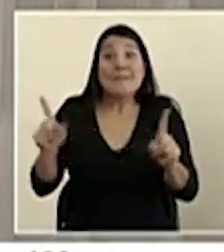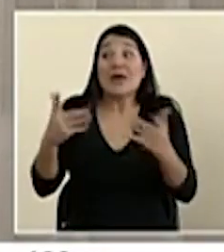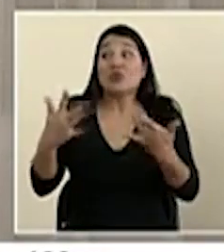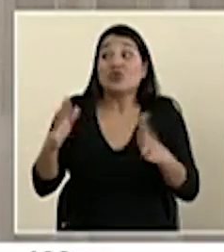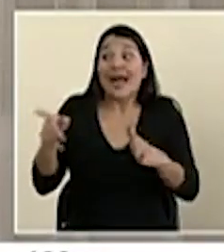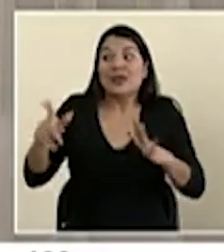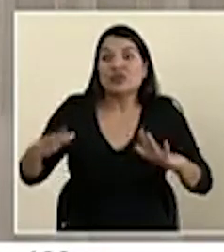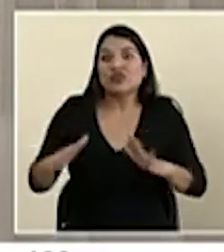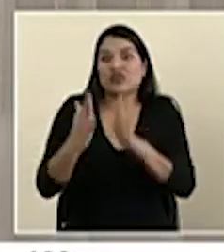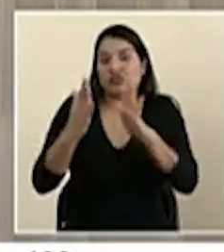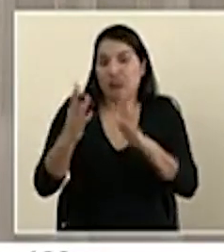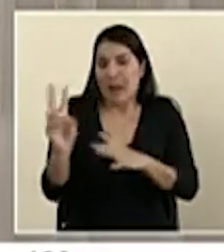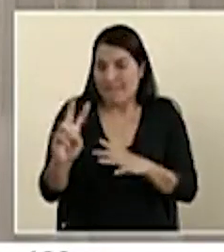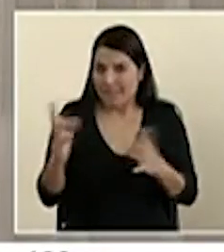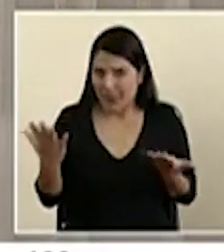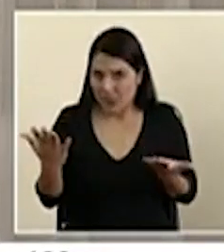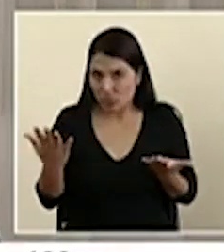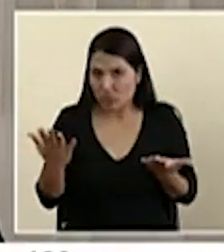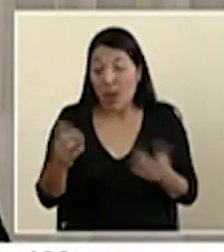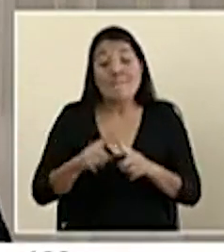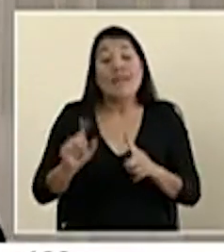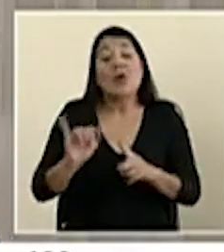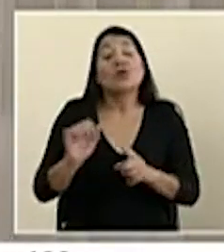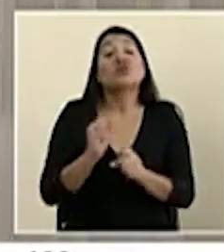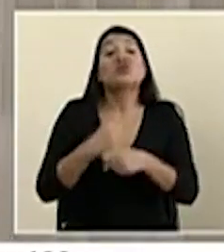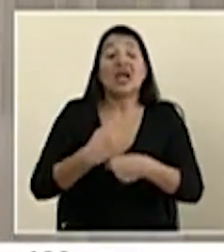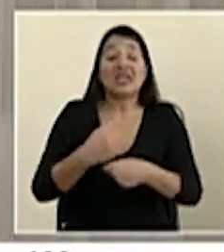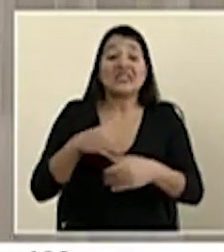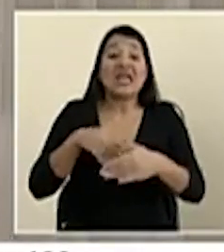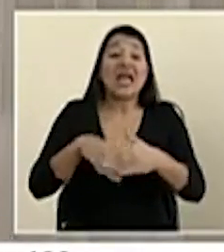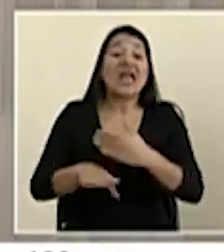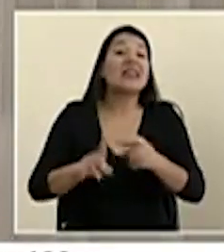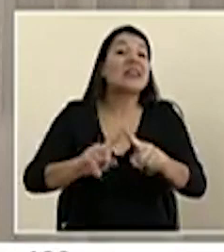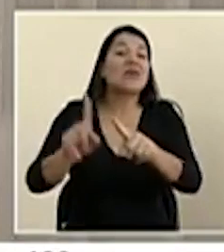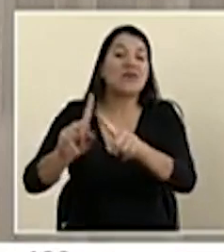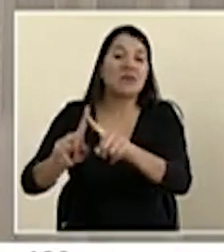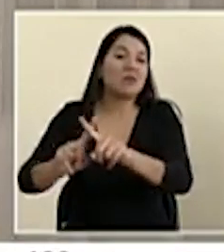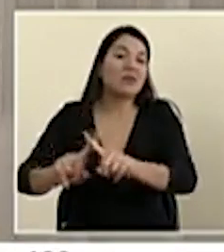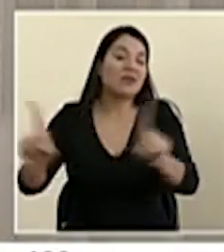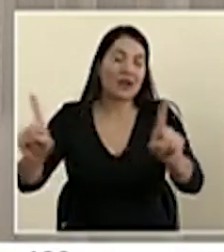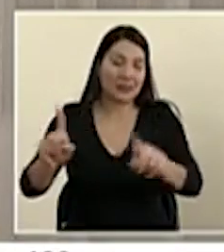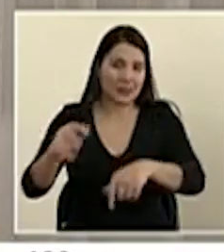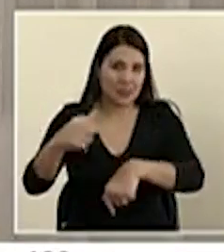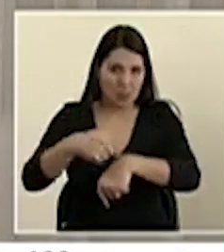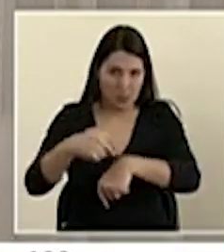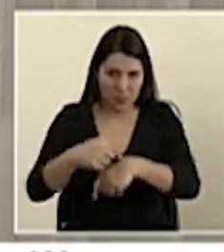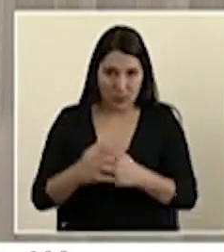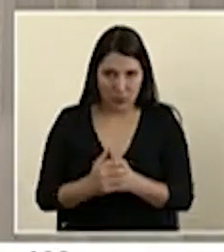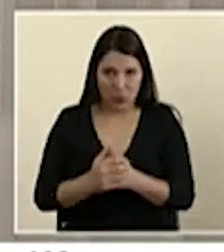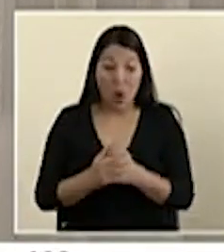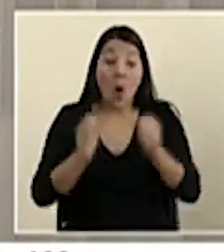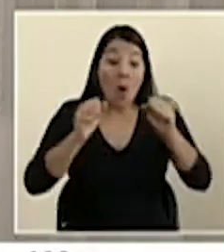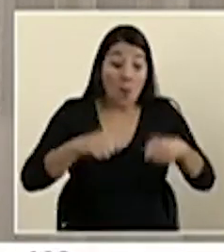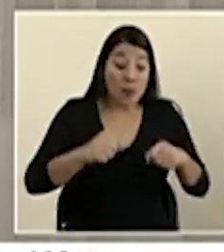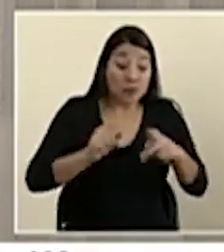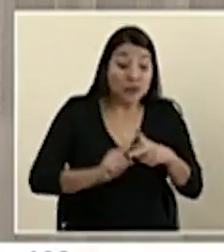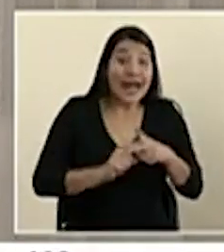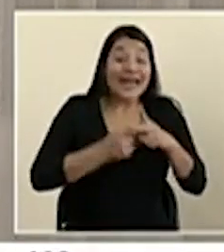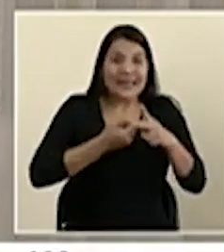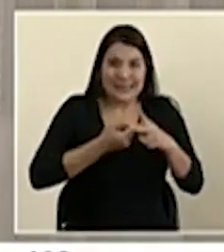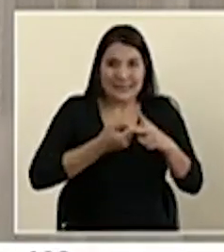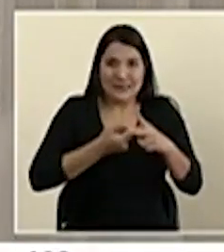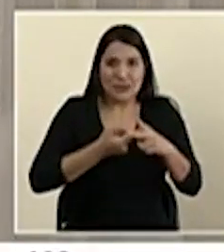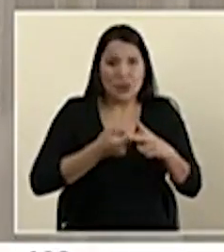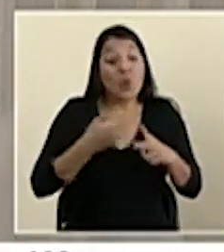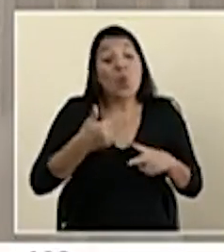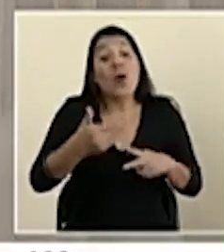expuestos al virus. Esto se hace en diferentes momentos. Se puede hacer en un momento inicial donde ya tenemos justamente una foto de qué